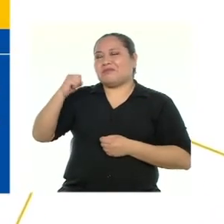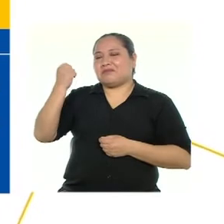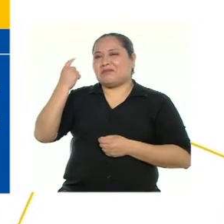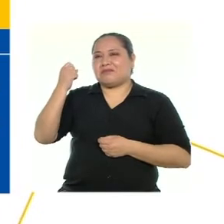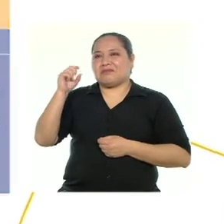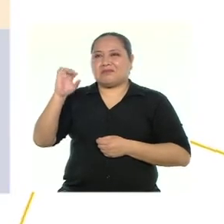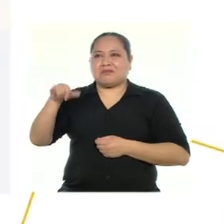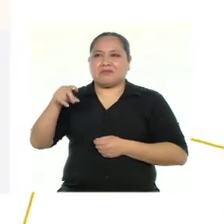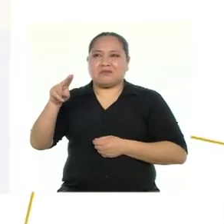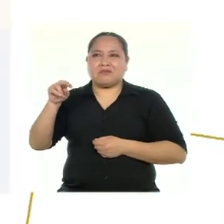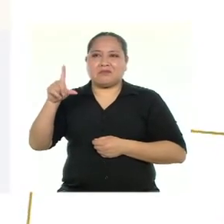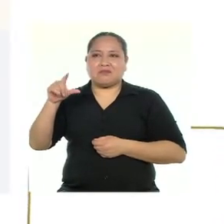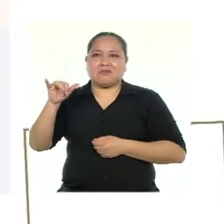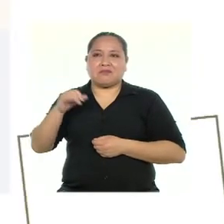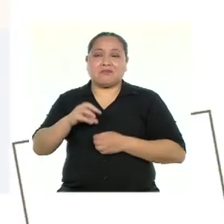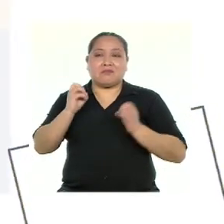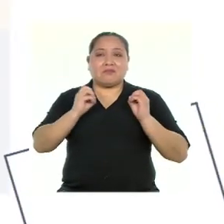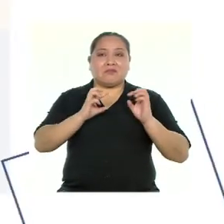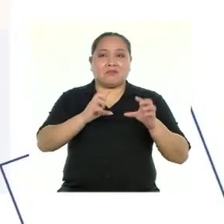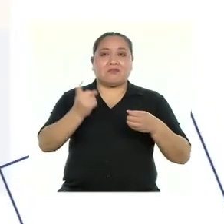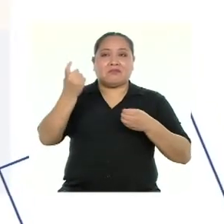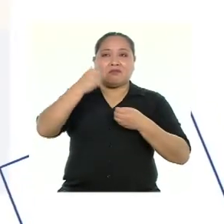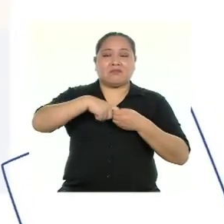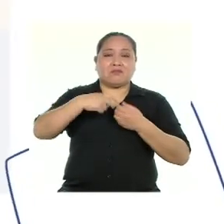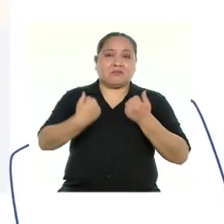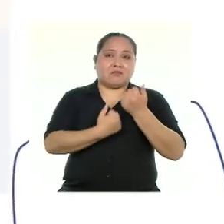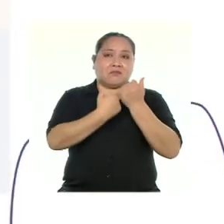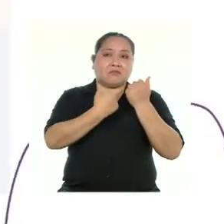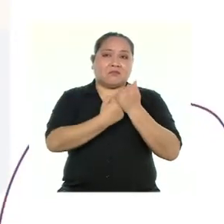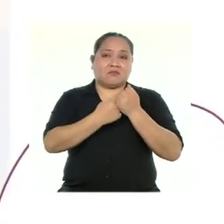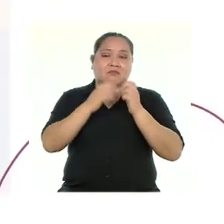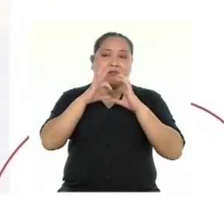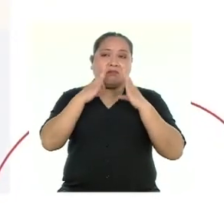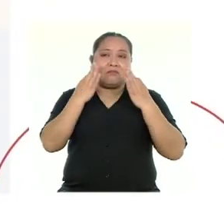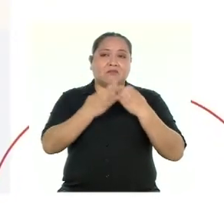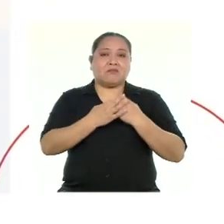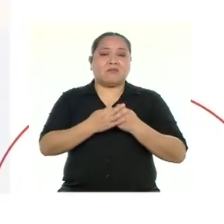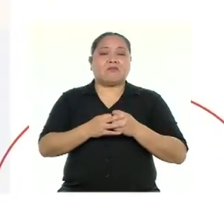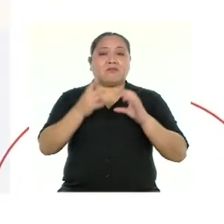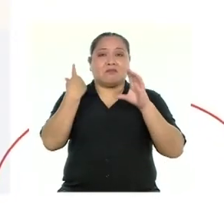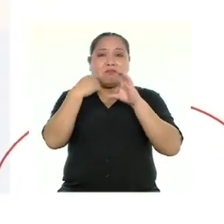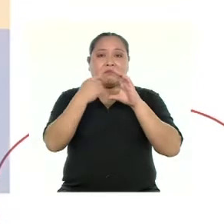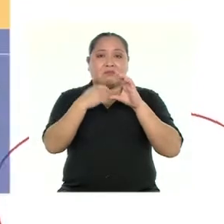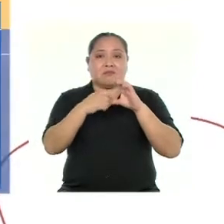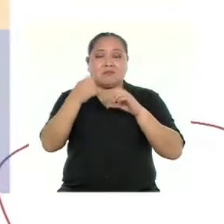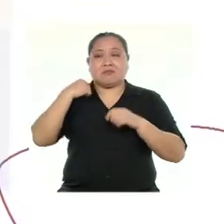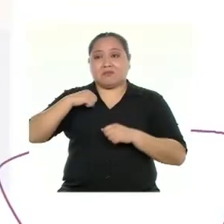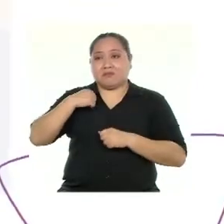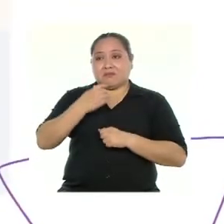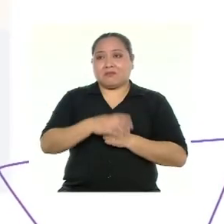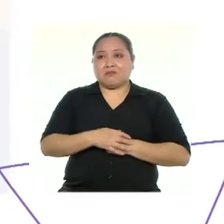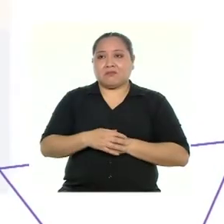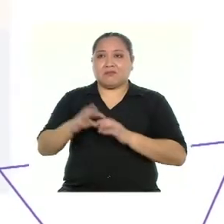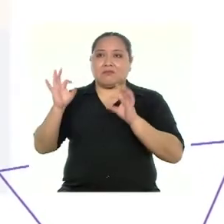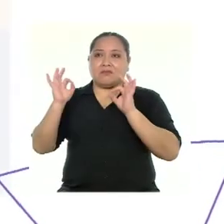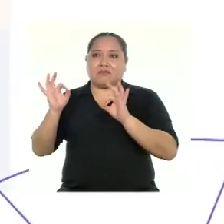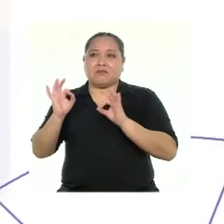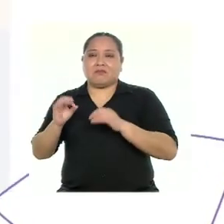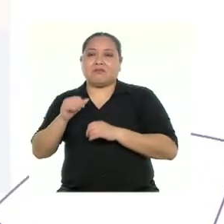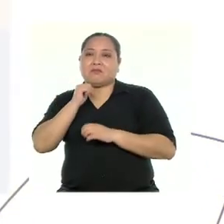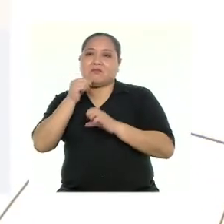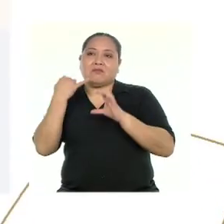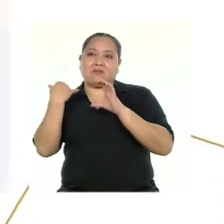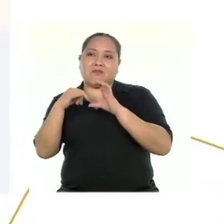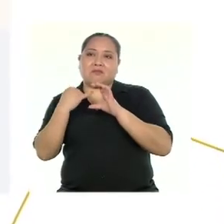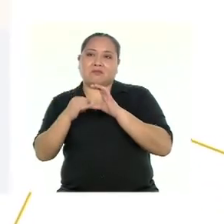Juliana Como oportunidades incluyó el apoyo de su familia y los talleres gratuitos que organiza el municipio y como amenazas la falta